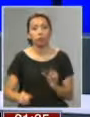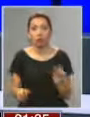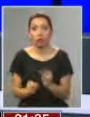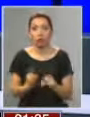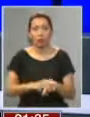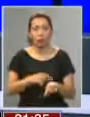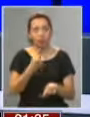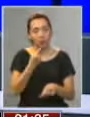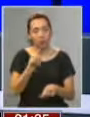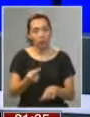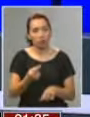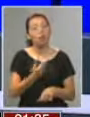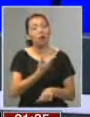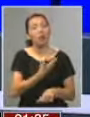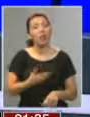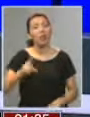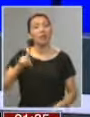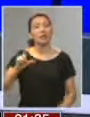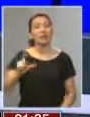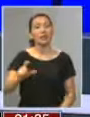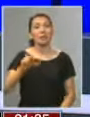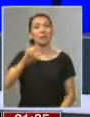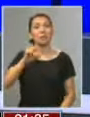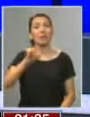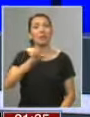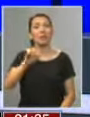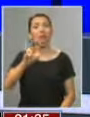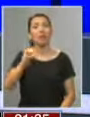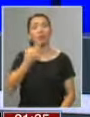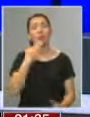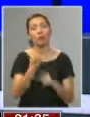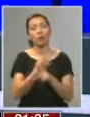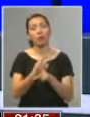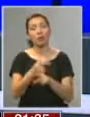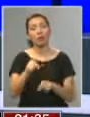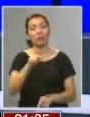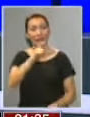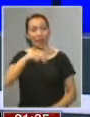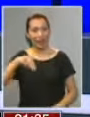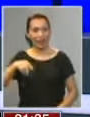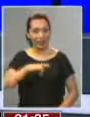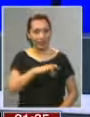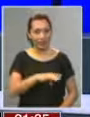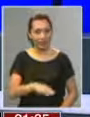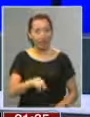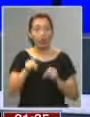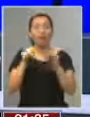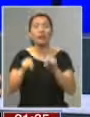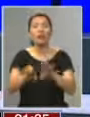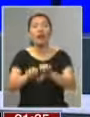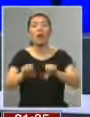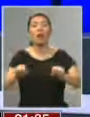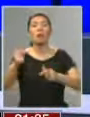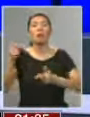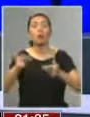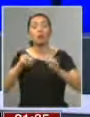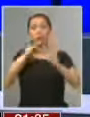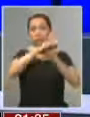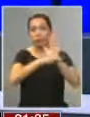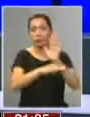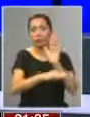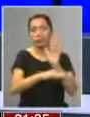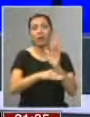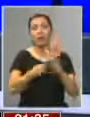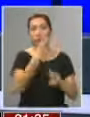tiempo, el presidente de la DC, Jorge Pizarro, señaló en entrevista también con CNN Chile que esto es un acuerdo político programático bajo el